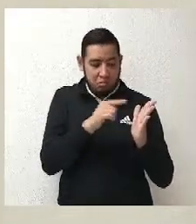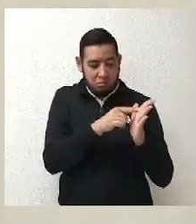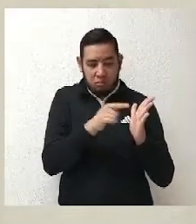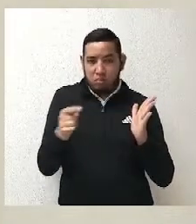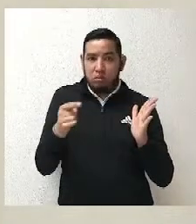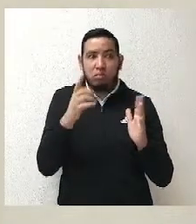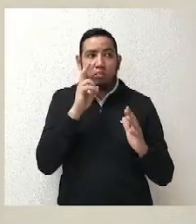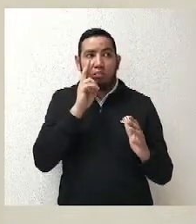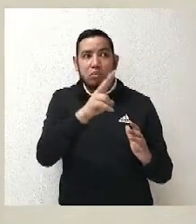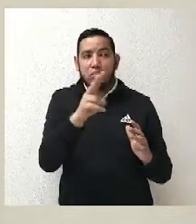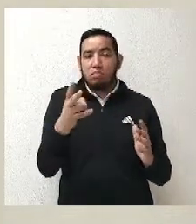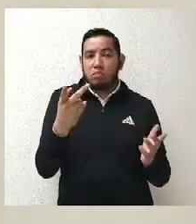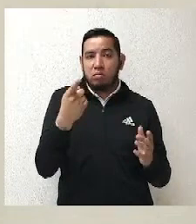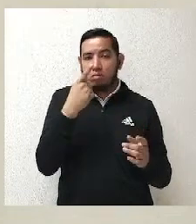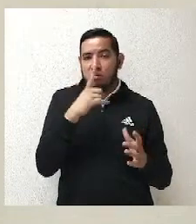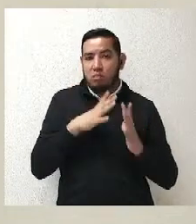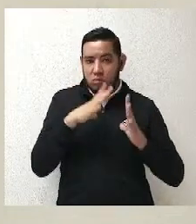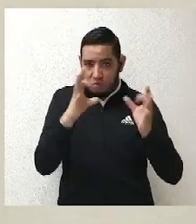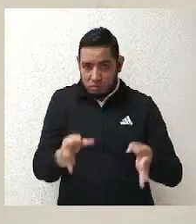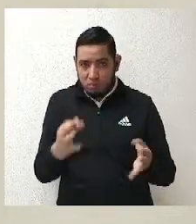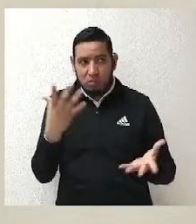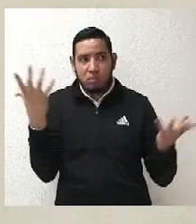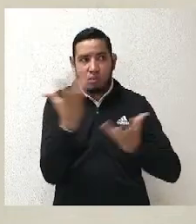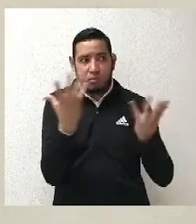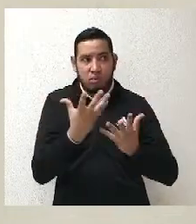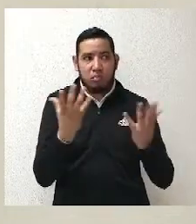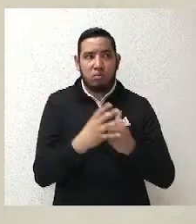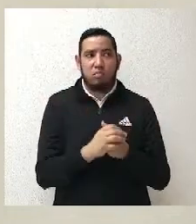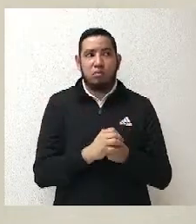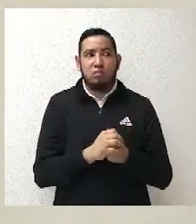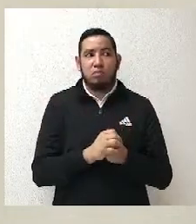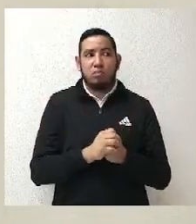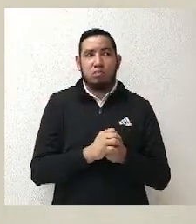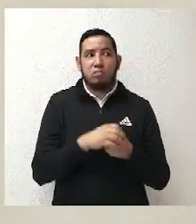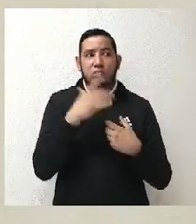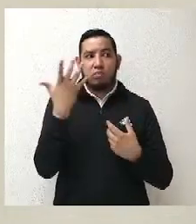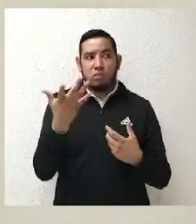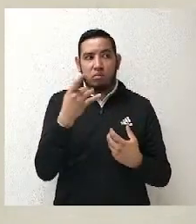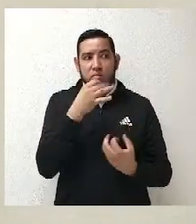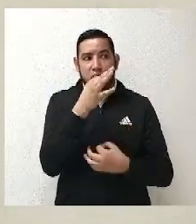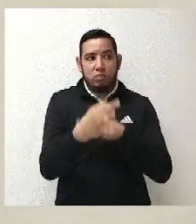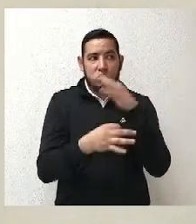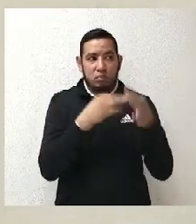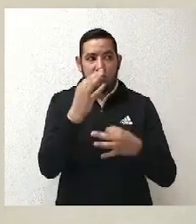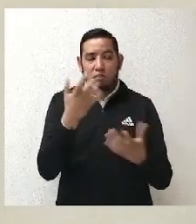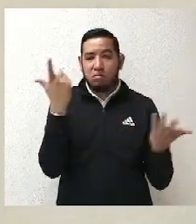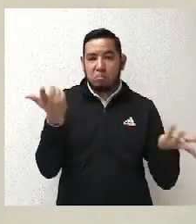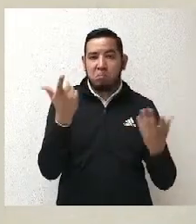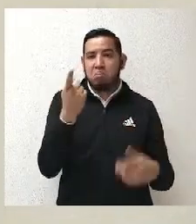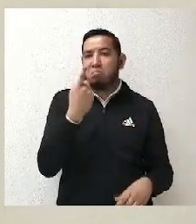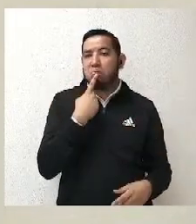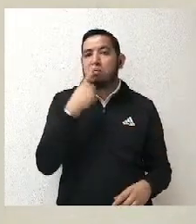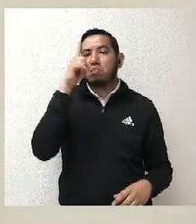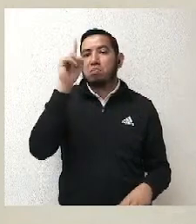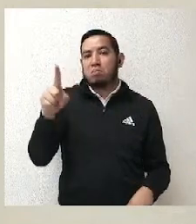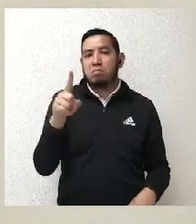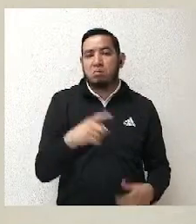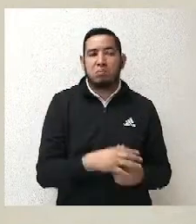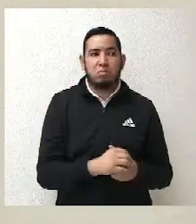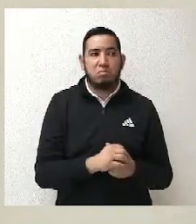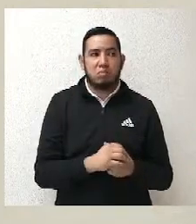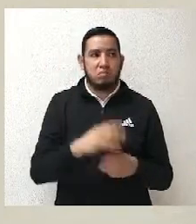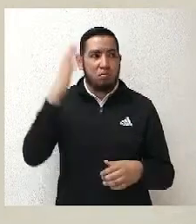consideramos que debía confirmarse la resolución del tribunal y finalmente la candidata que se